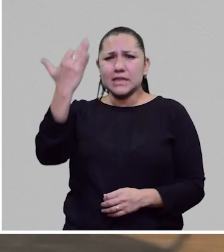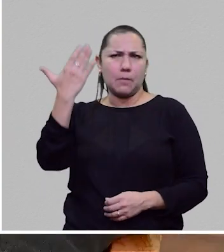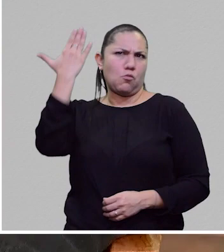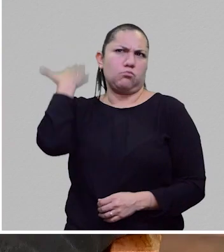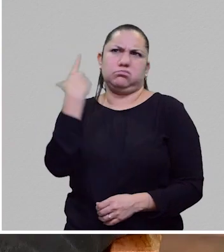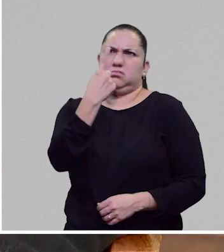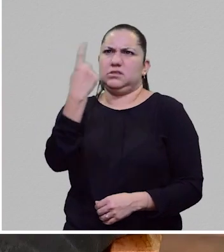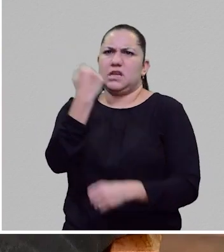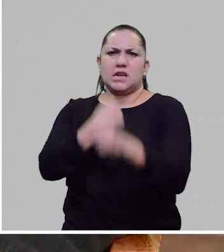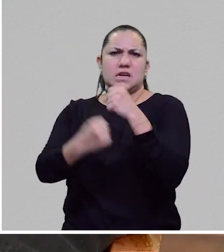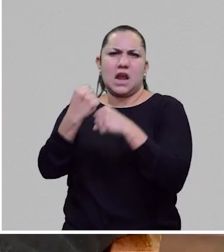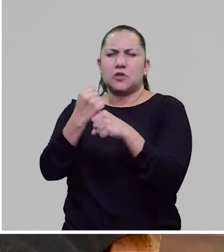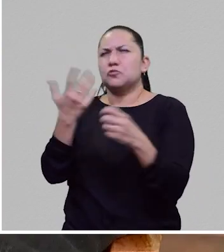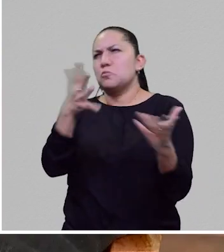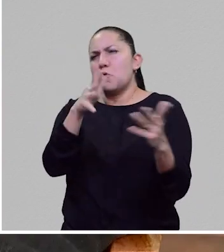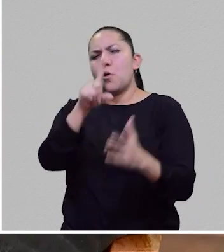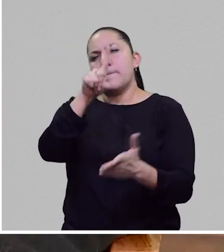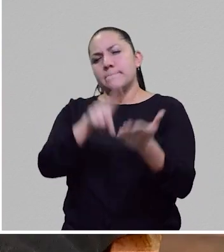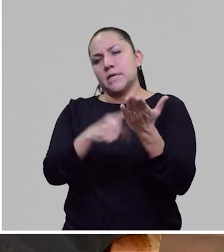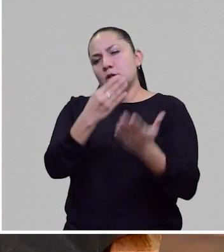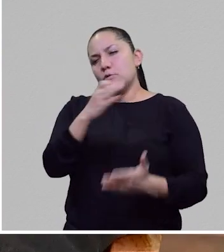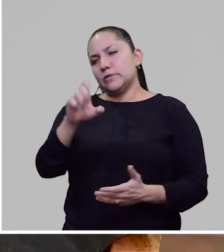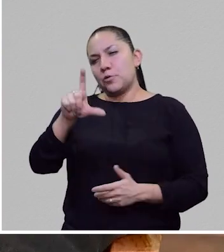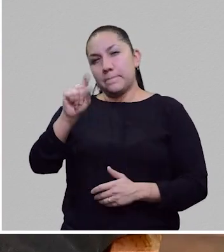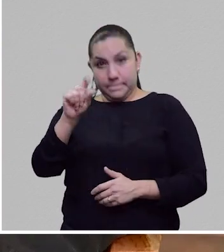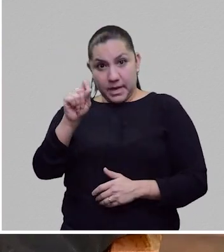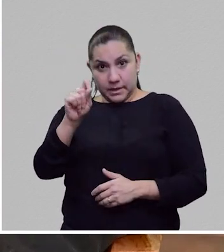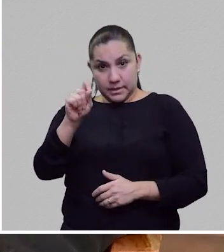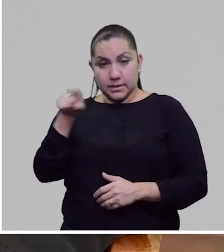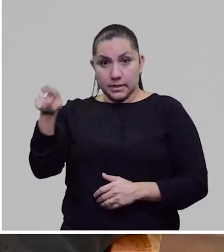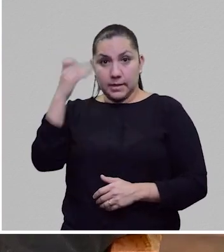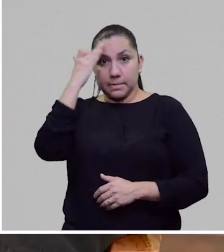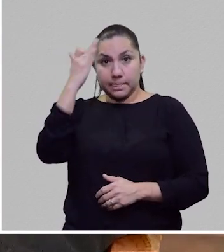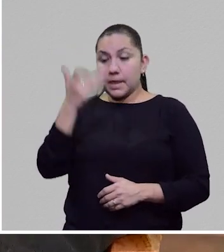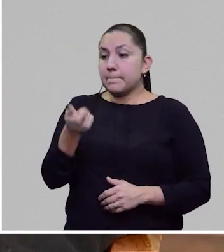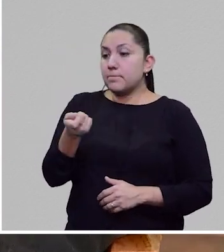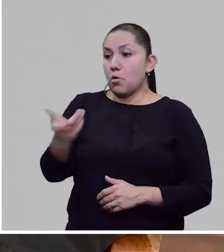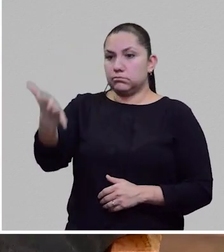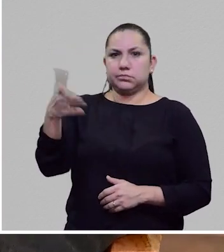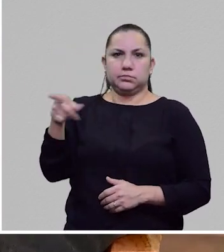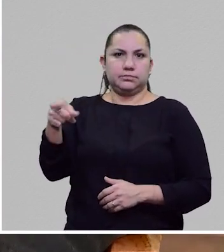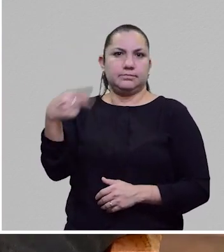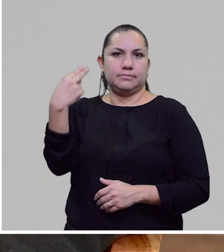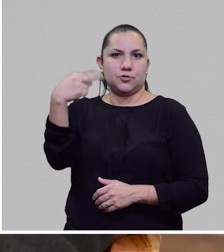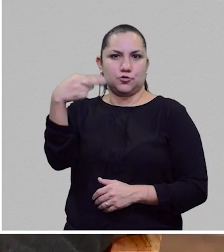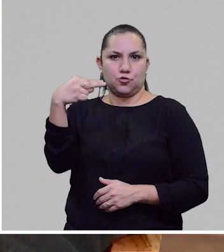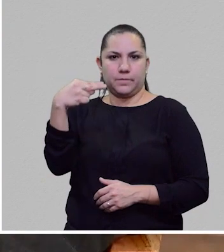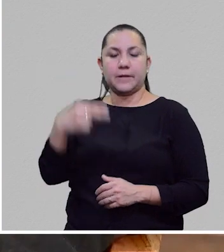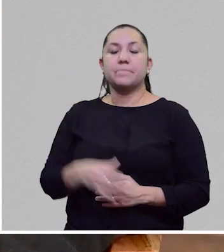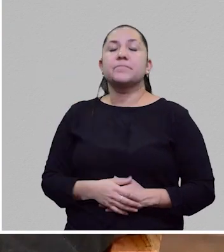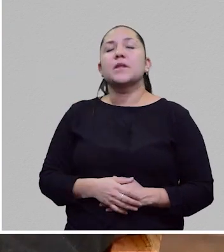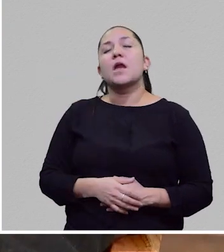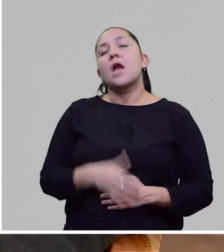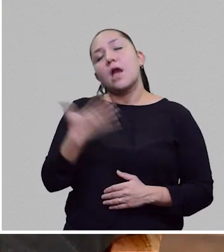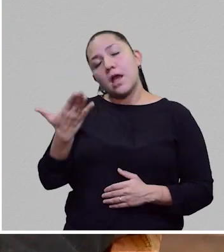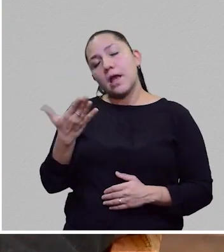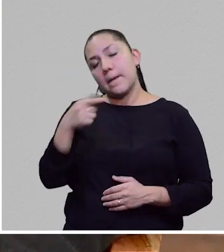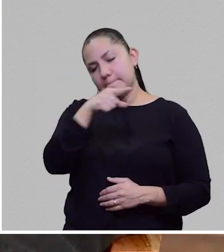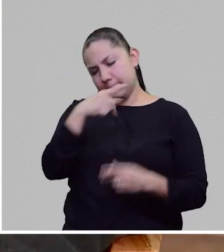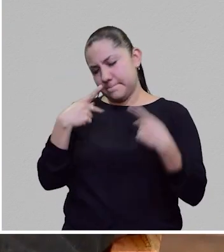casi cien años, poco más, en 1920, sí, 1920, Karen Chacek,